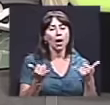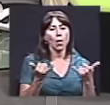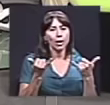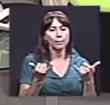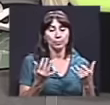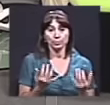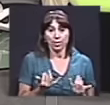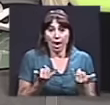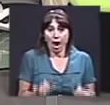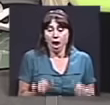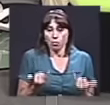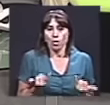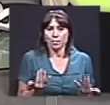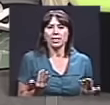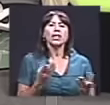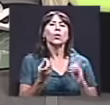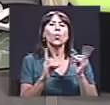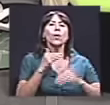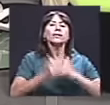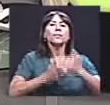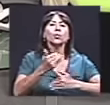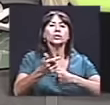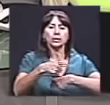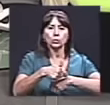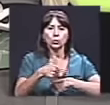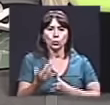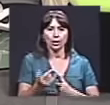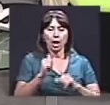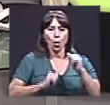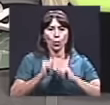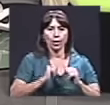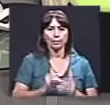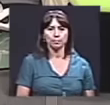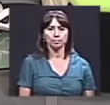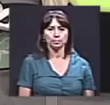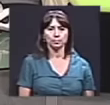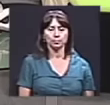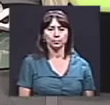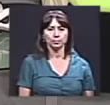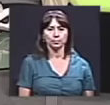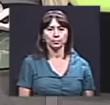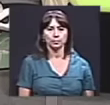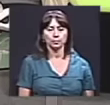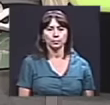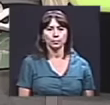actualmente, ¿en qué proceso se encuentra la obra? Tal vez, Zaidor.